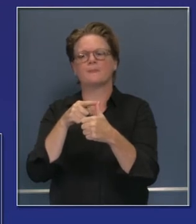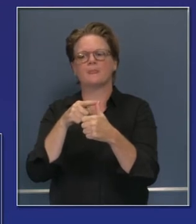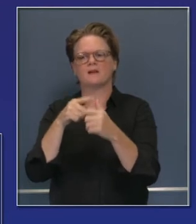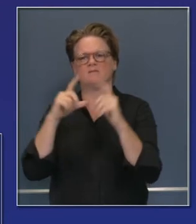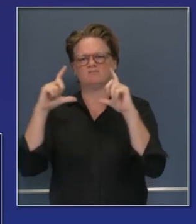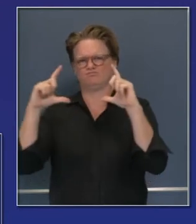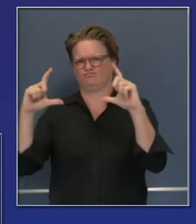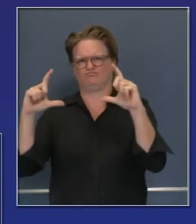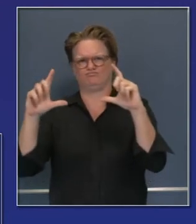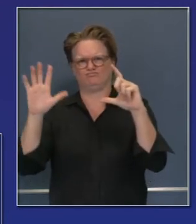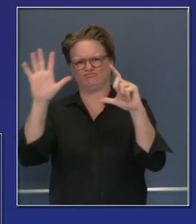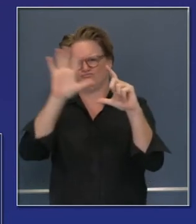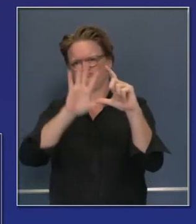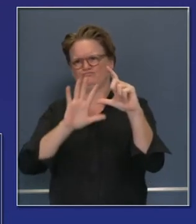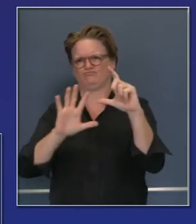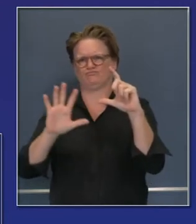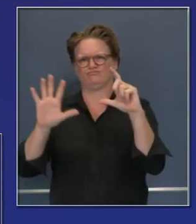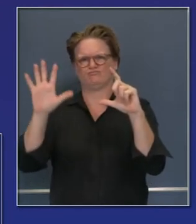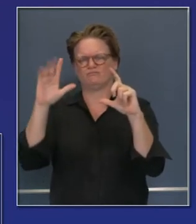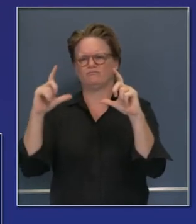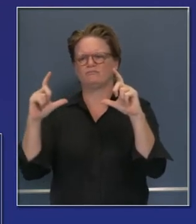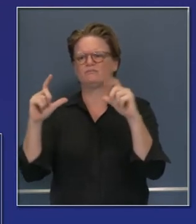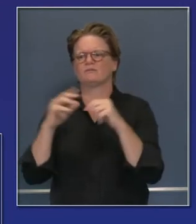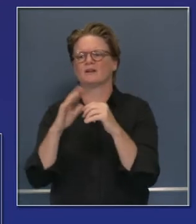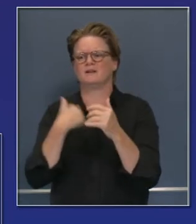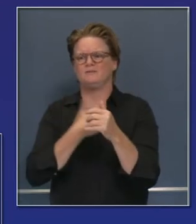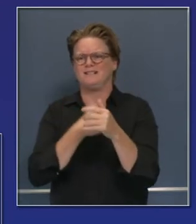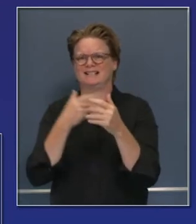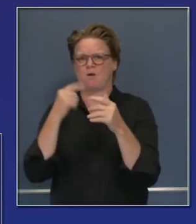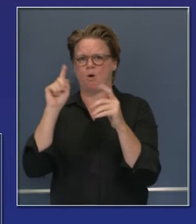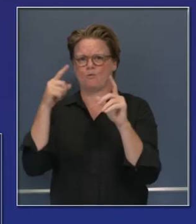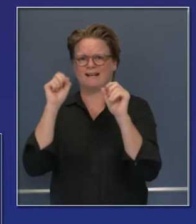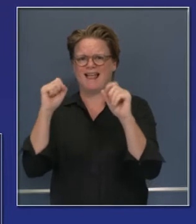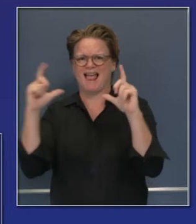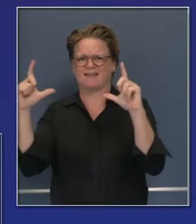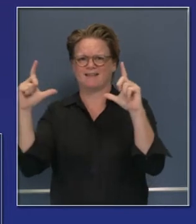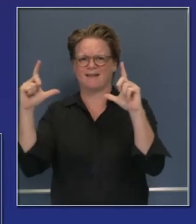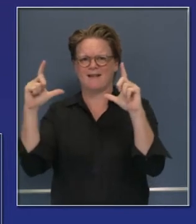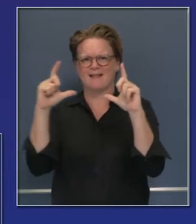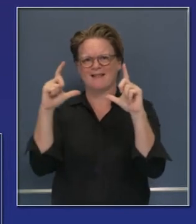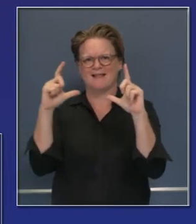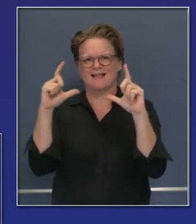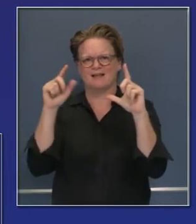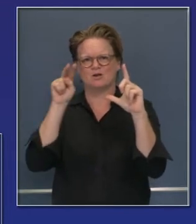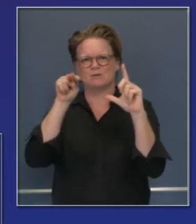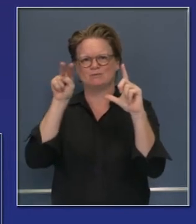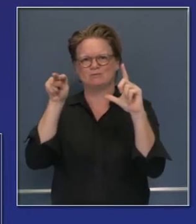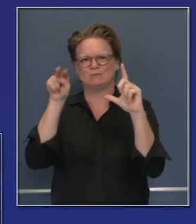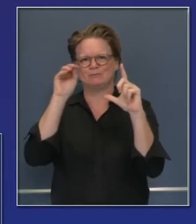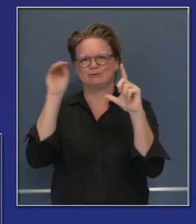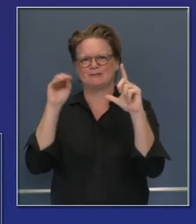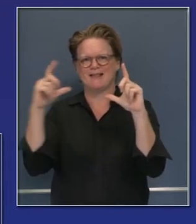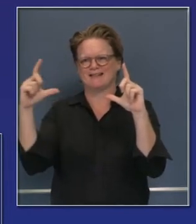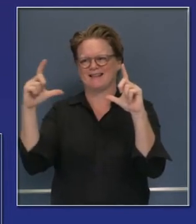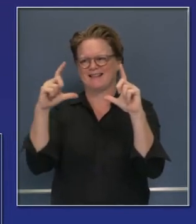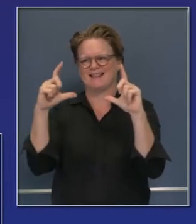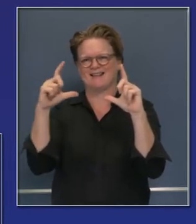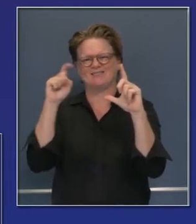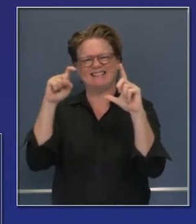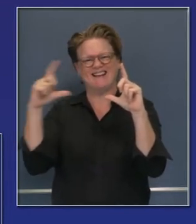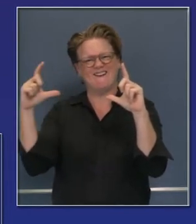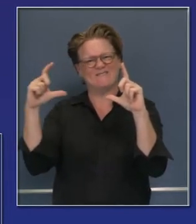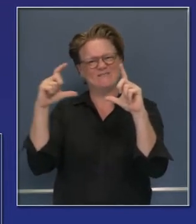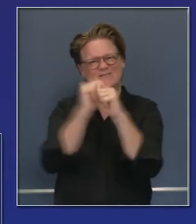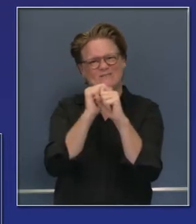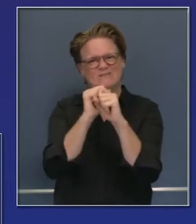LNU que incluye Napa, el condado de Napa, 22% contenido, 350,000 acres incendiados. Hoy en día,